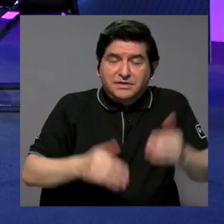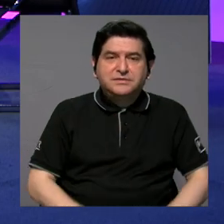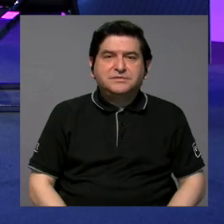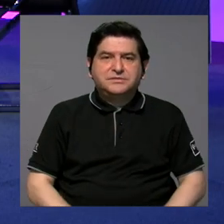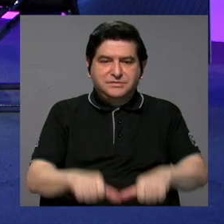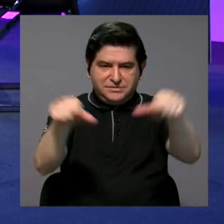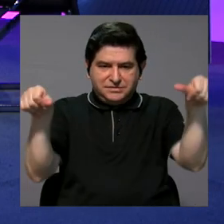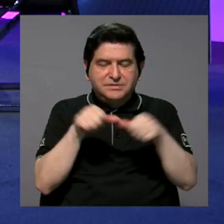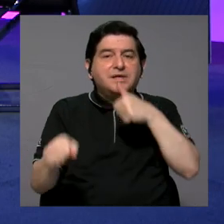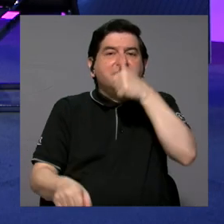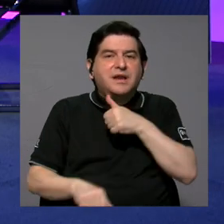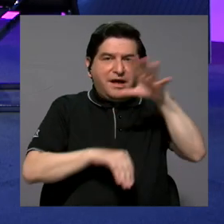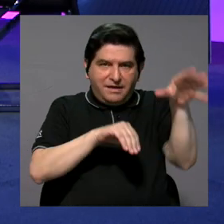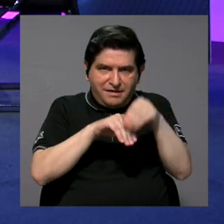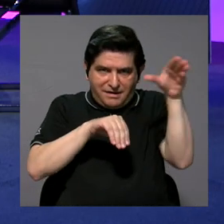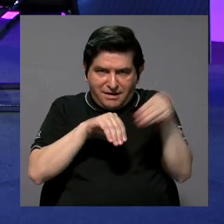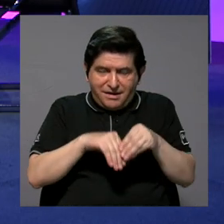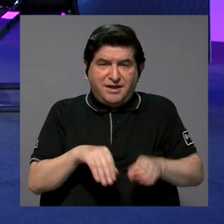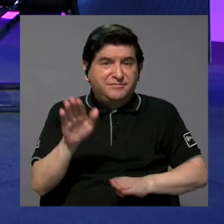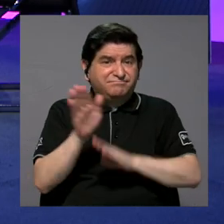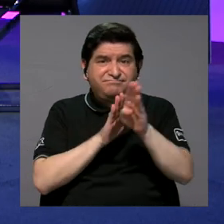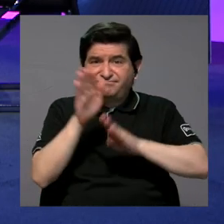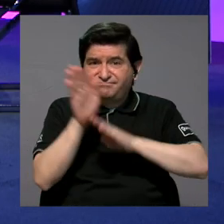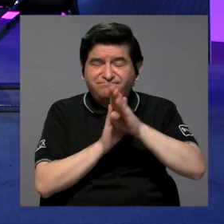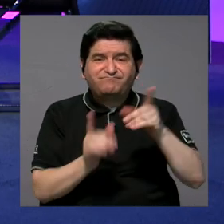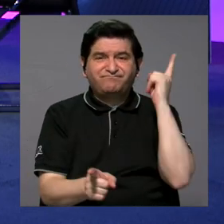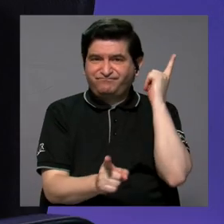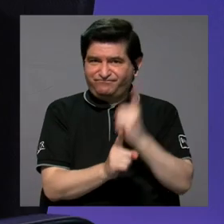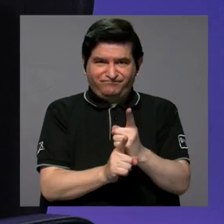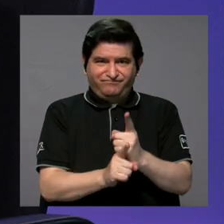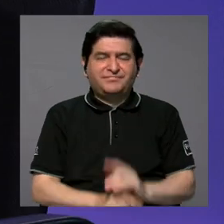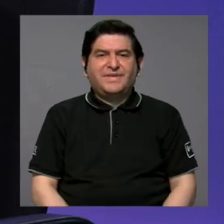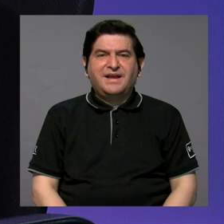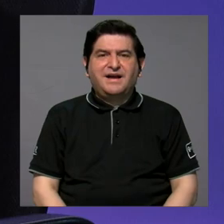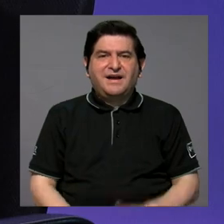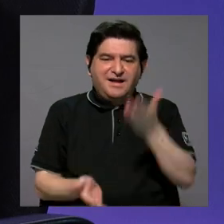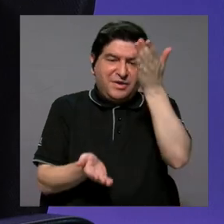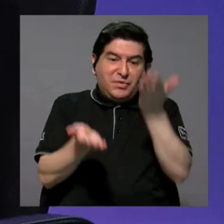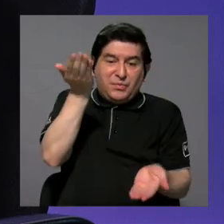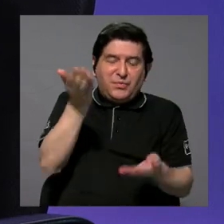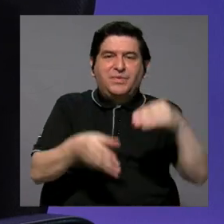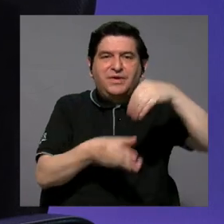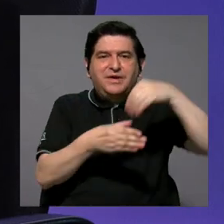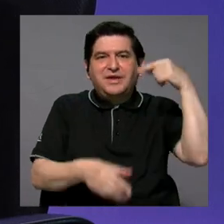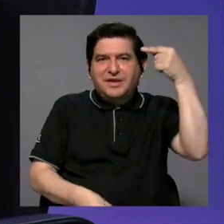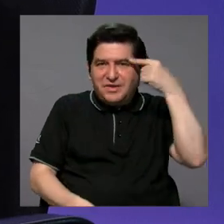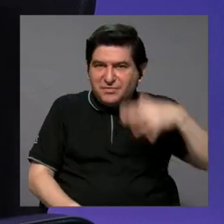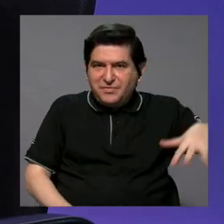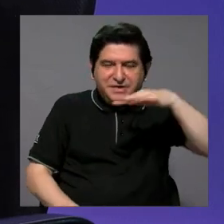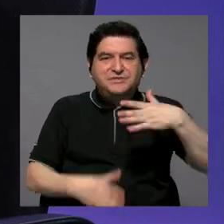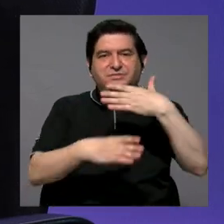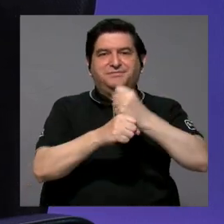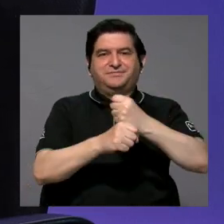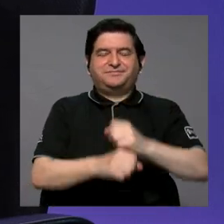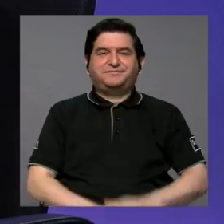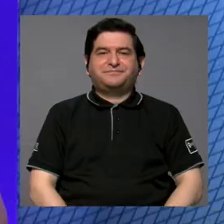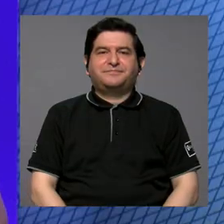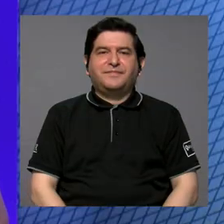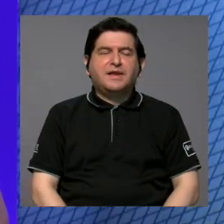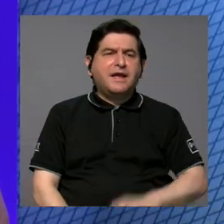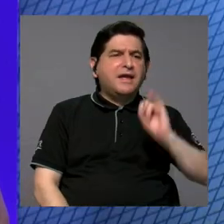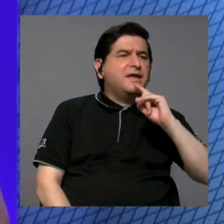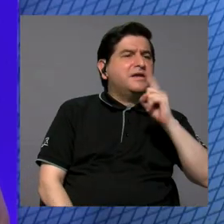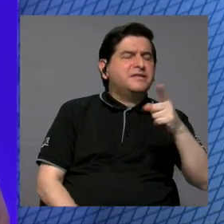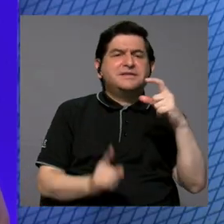ámbito privado van sumando y que si no se desarrollan de manera adecuada, van a desbalancear esa inversión estatal que se está haciendo. Ingrid